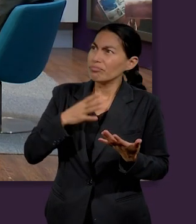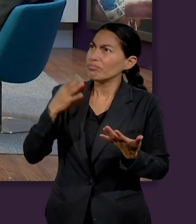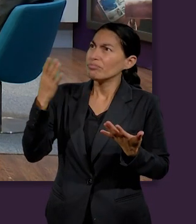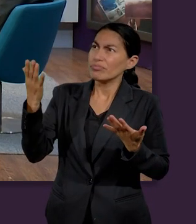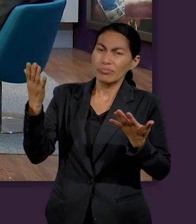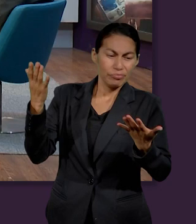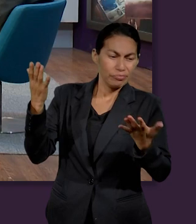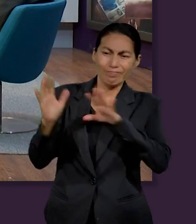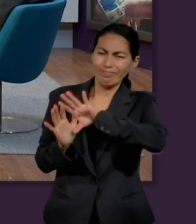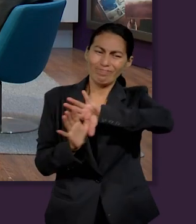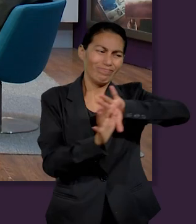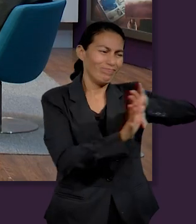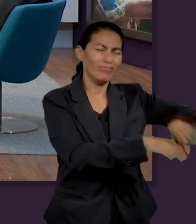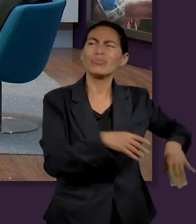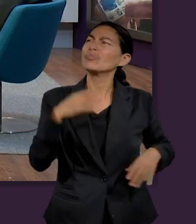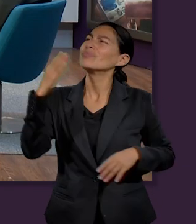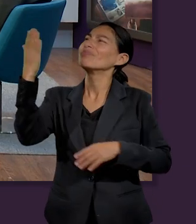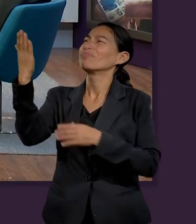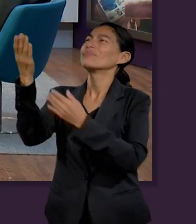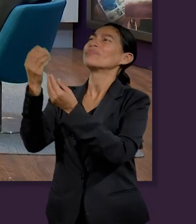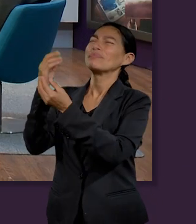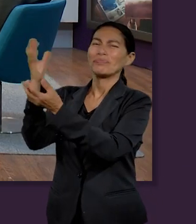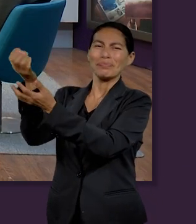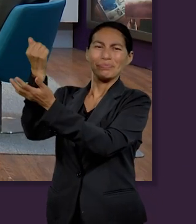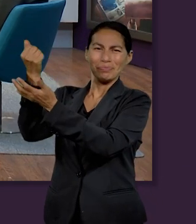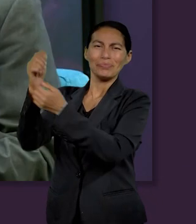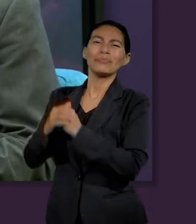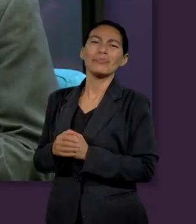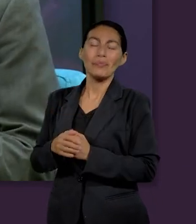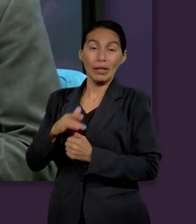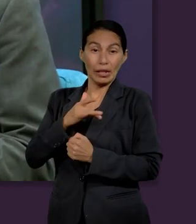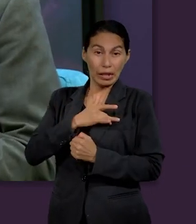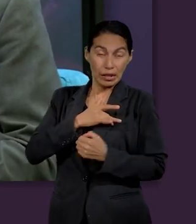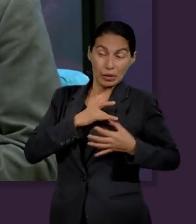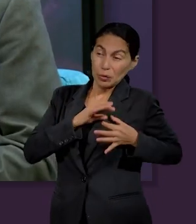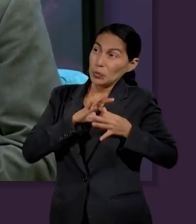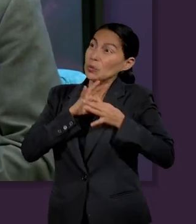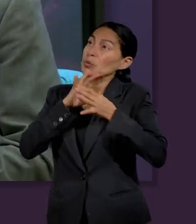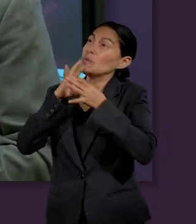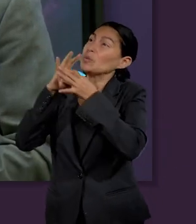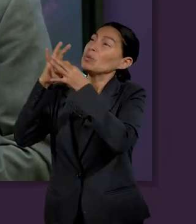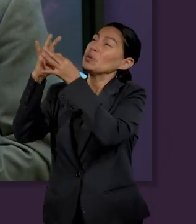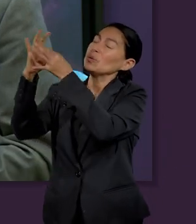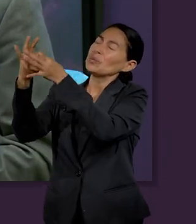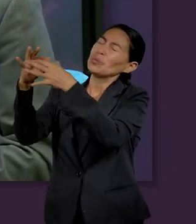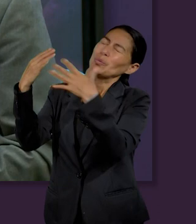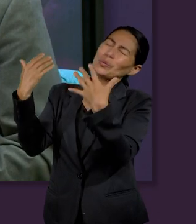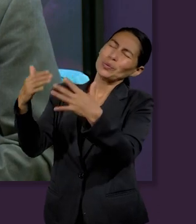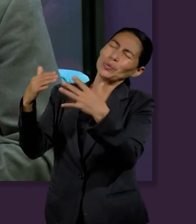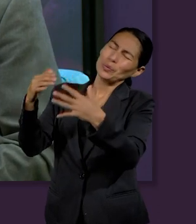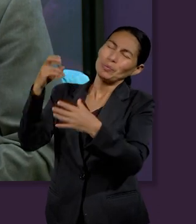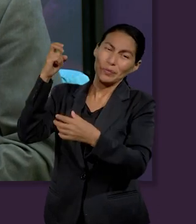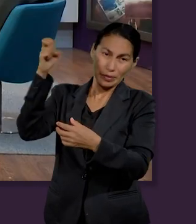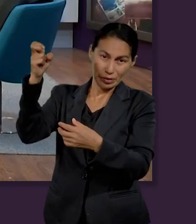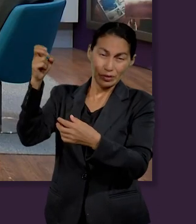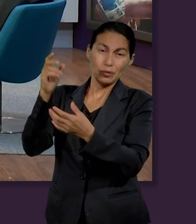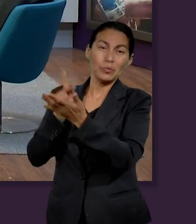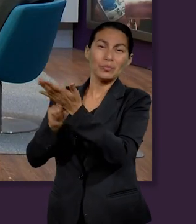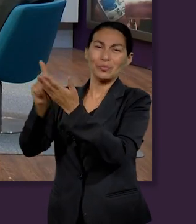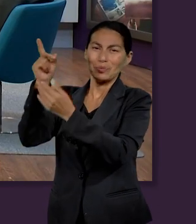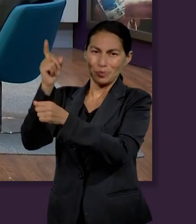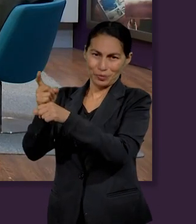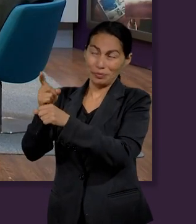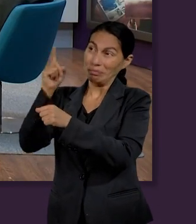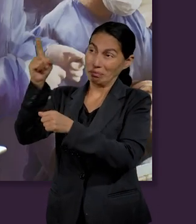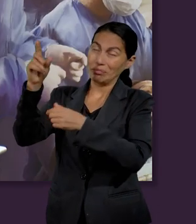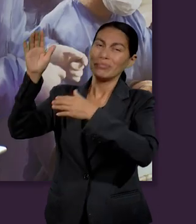corazón lo puso en lo que el Señor le había prometido. Y sabes